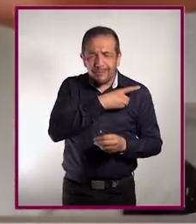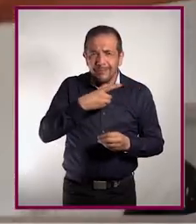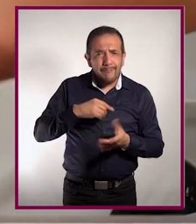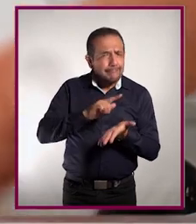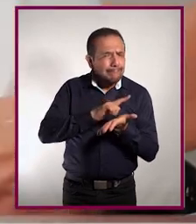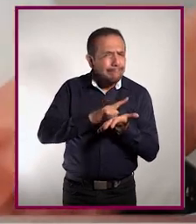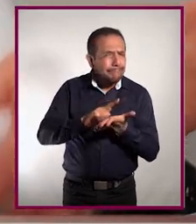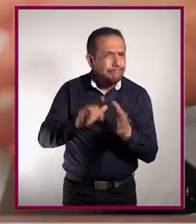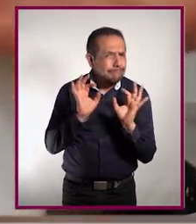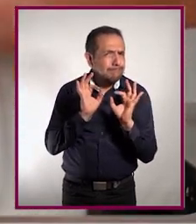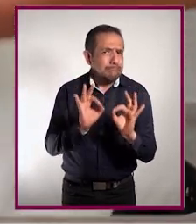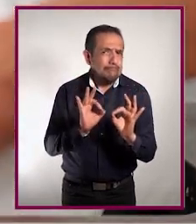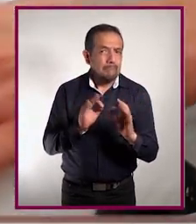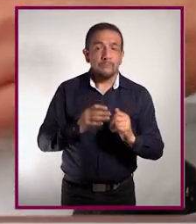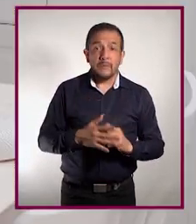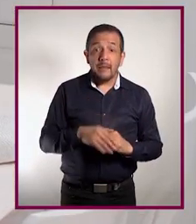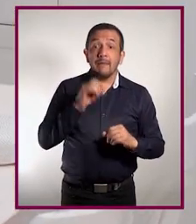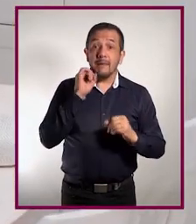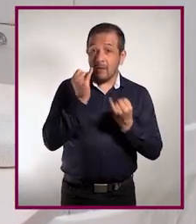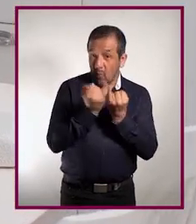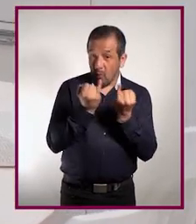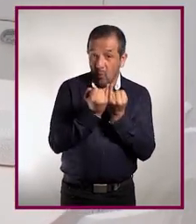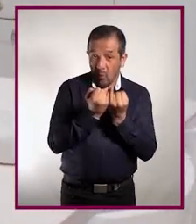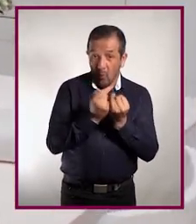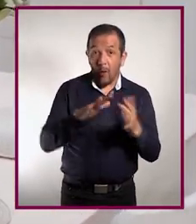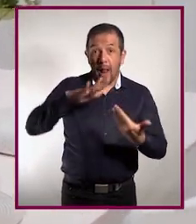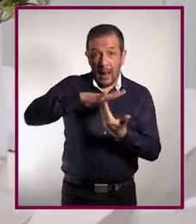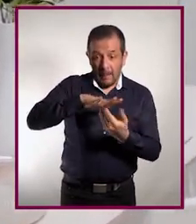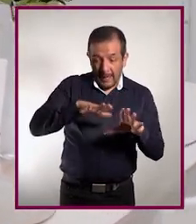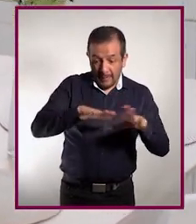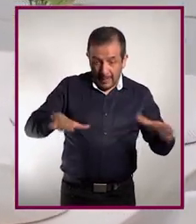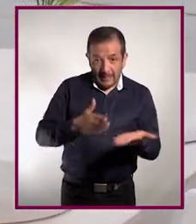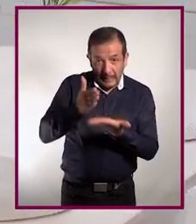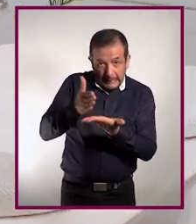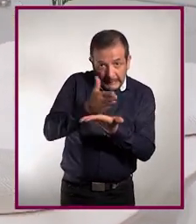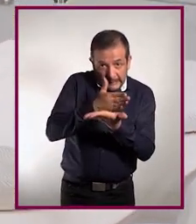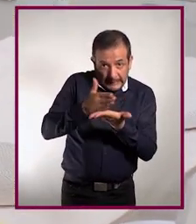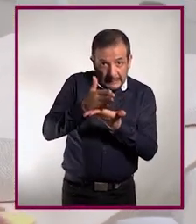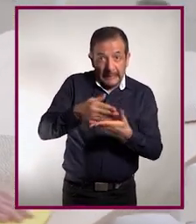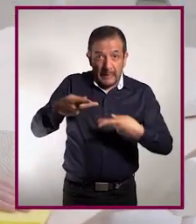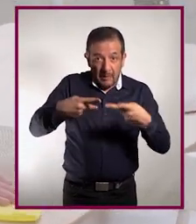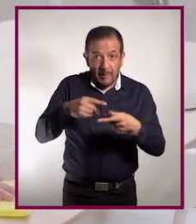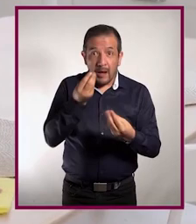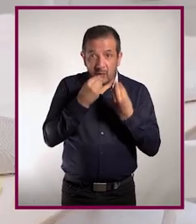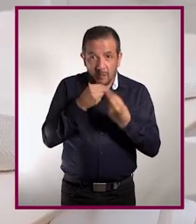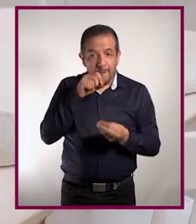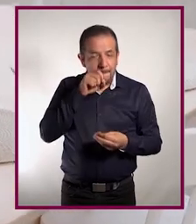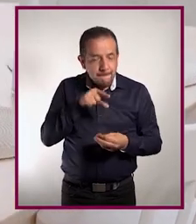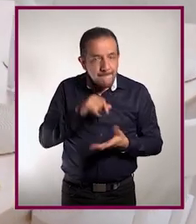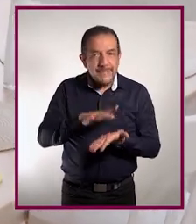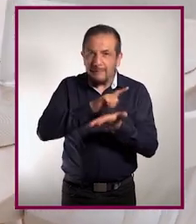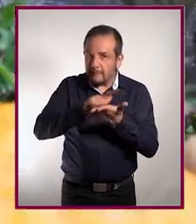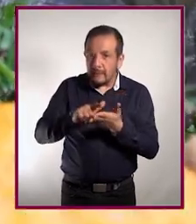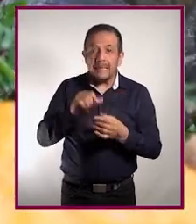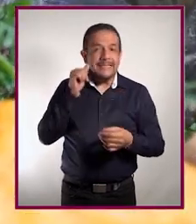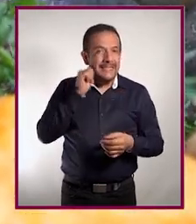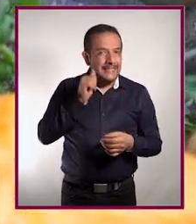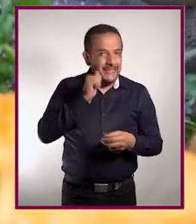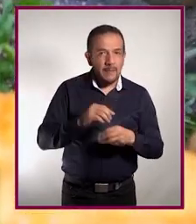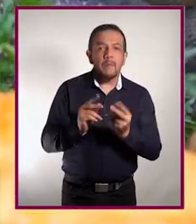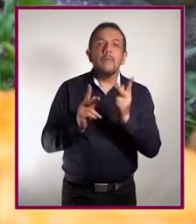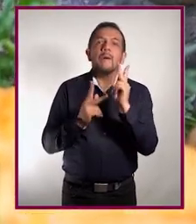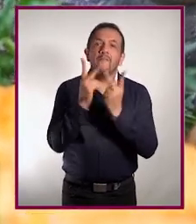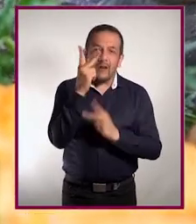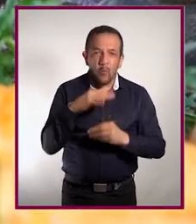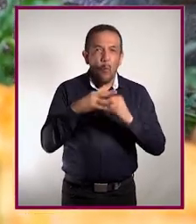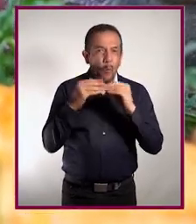deben estar siempre limpios. Lo mismo las superficies donde picas y preparas alimentos. Lava y desinfecta